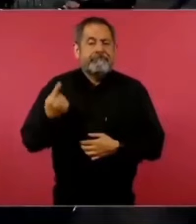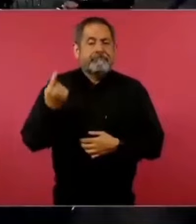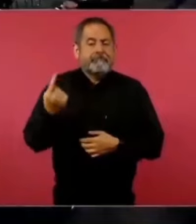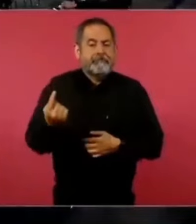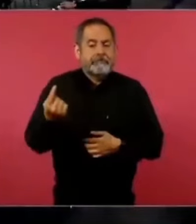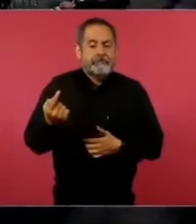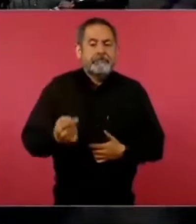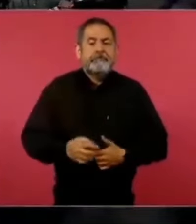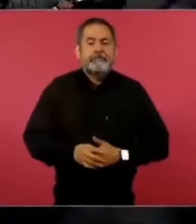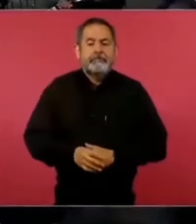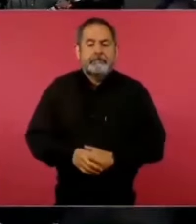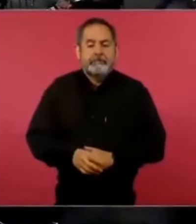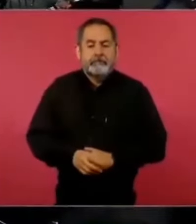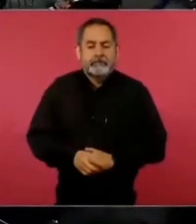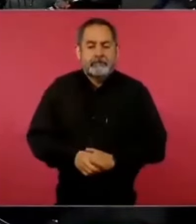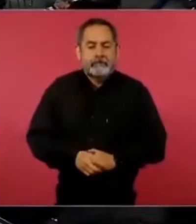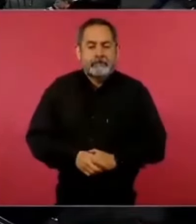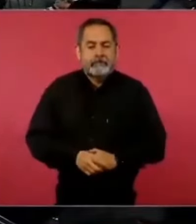Además, ¿cómo?